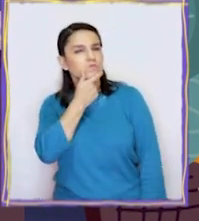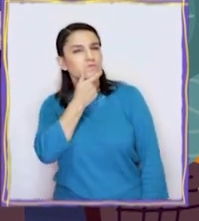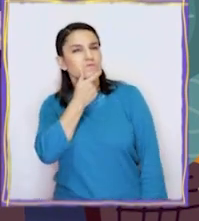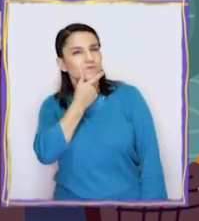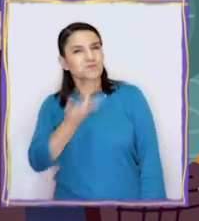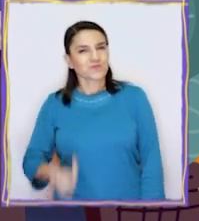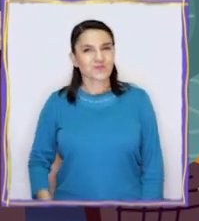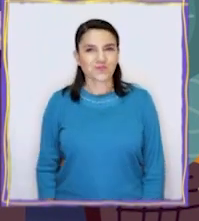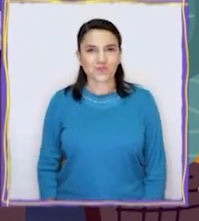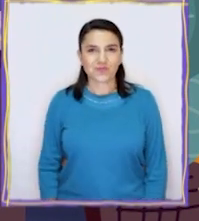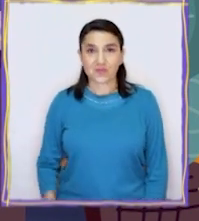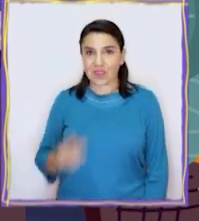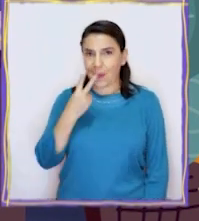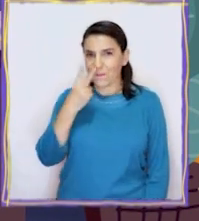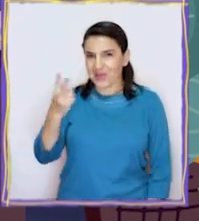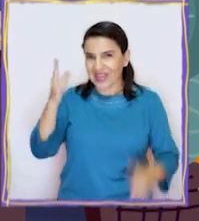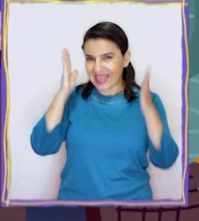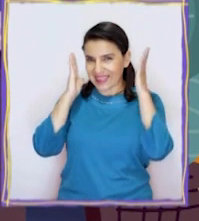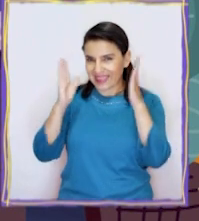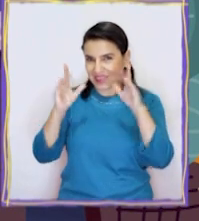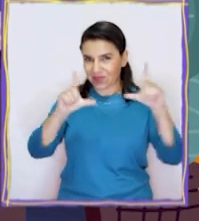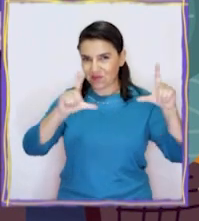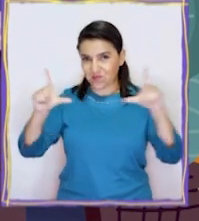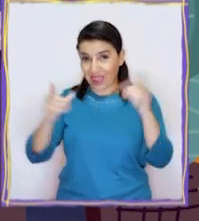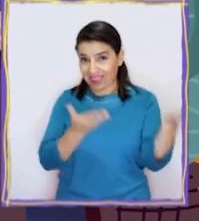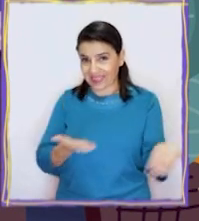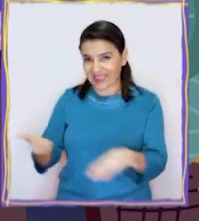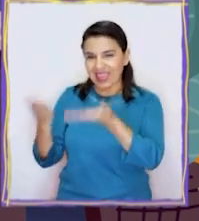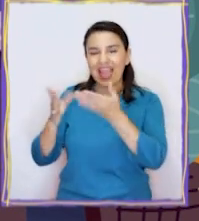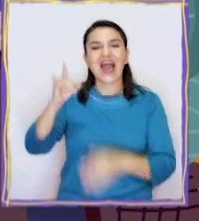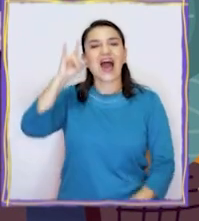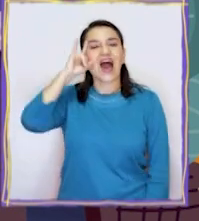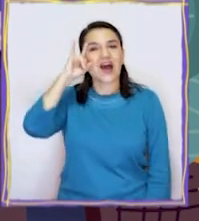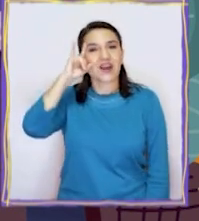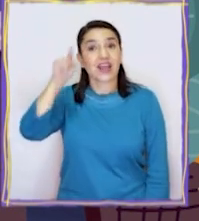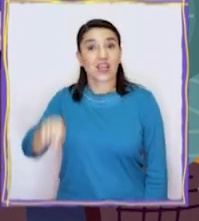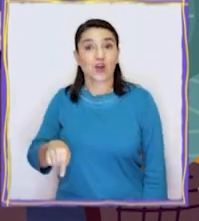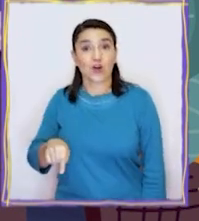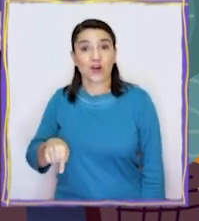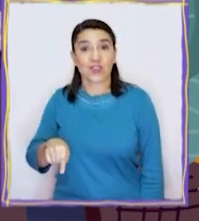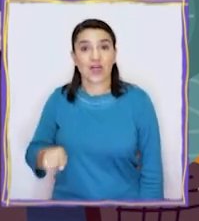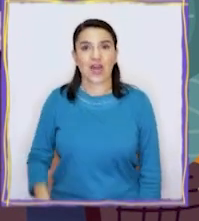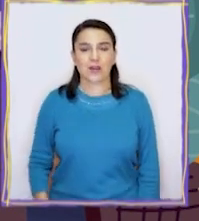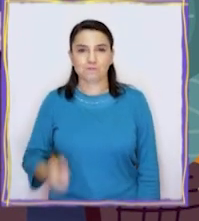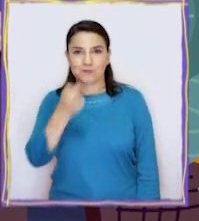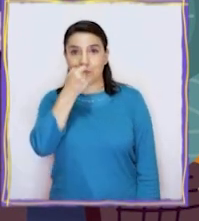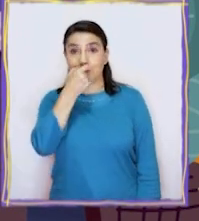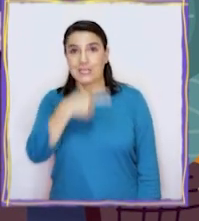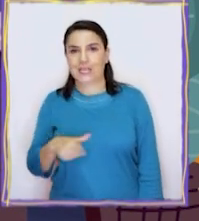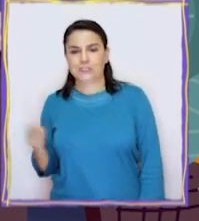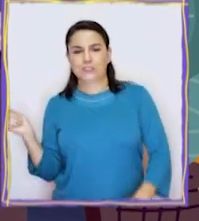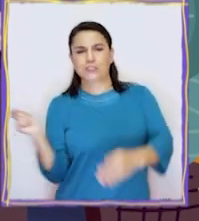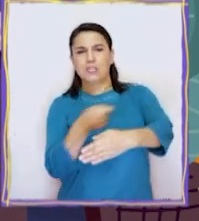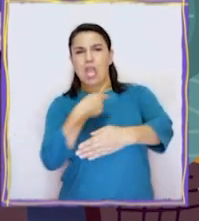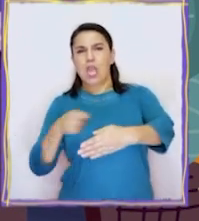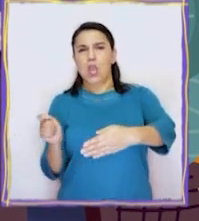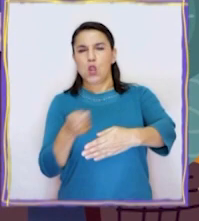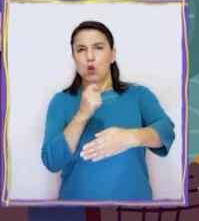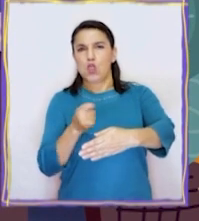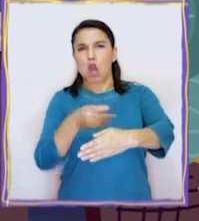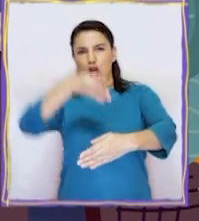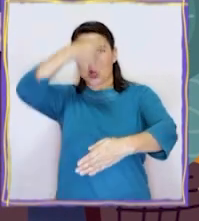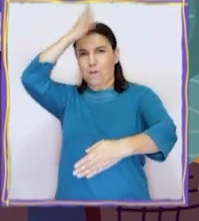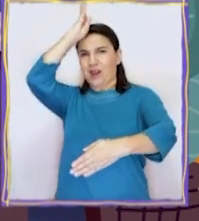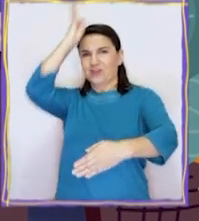preguntando por ahí. Miren atentamente su pantalla para recordar a Chesterus, el soldado de la